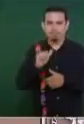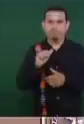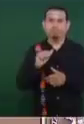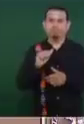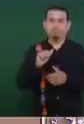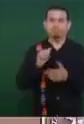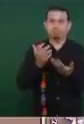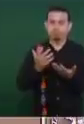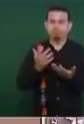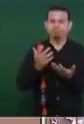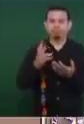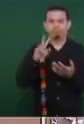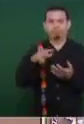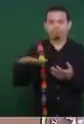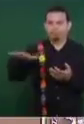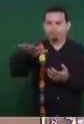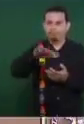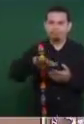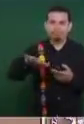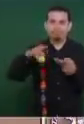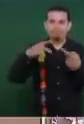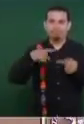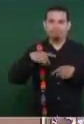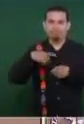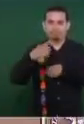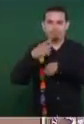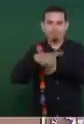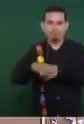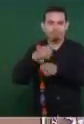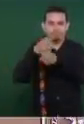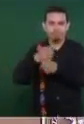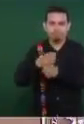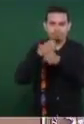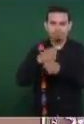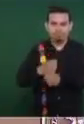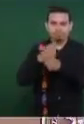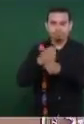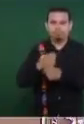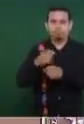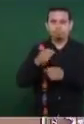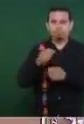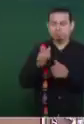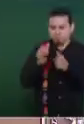a la población afectada, damnificada.